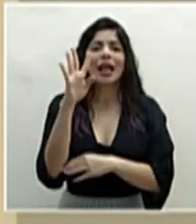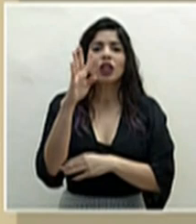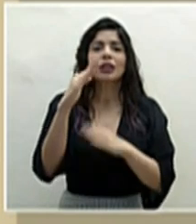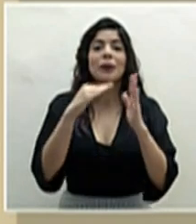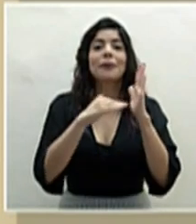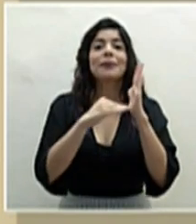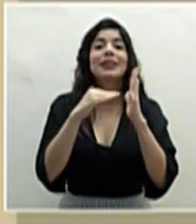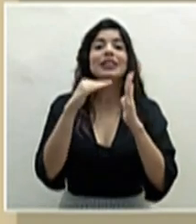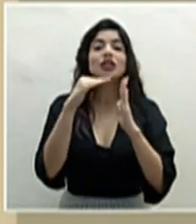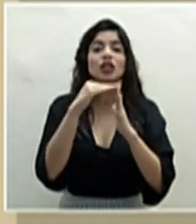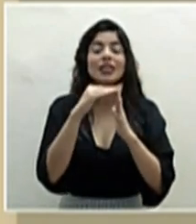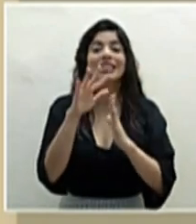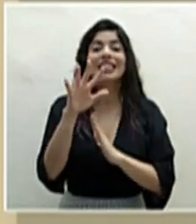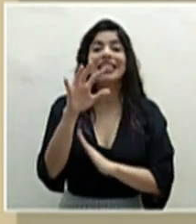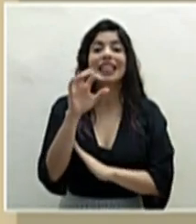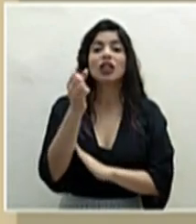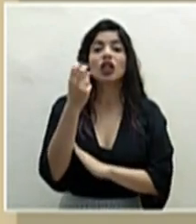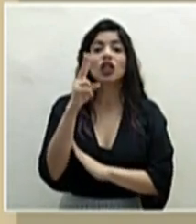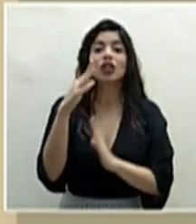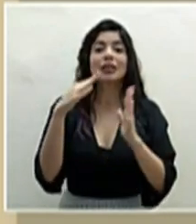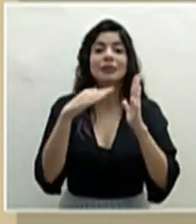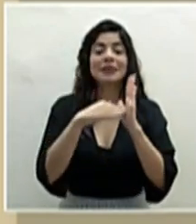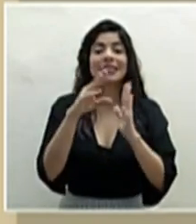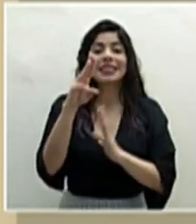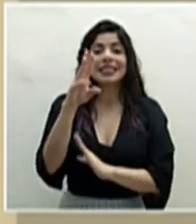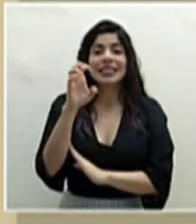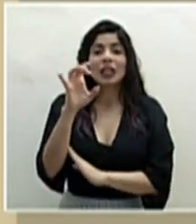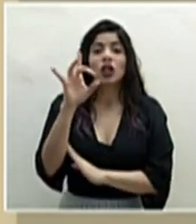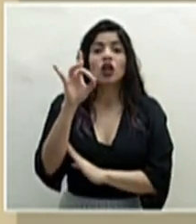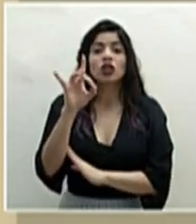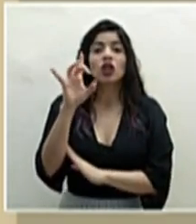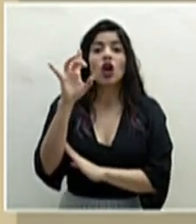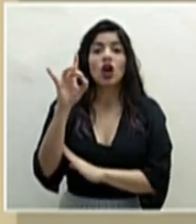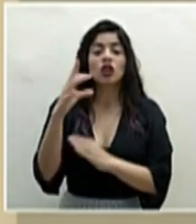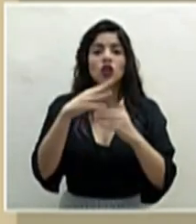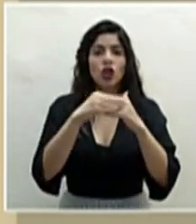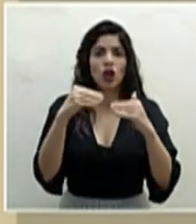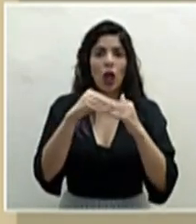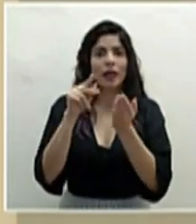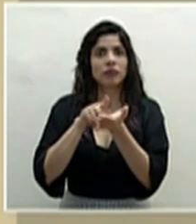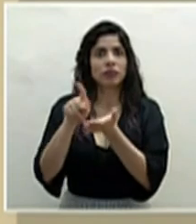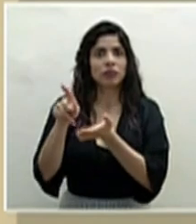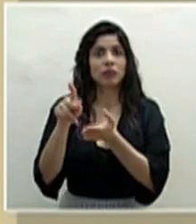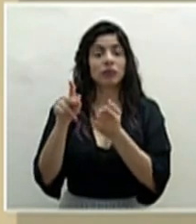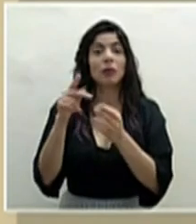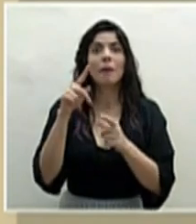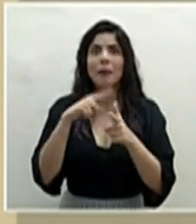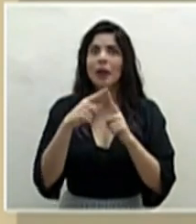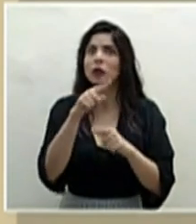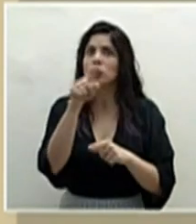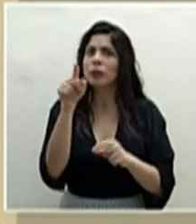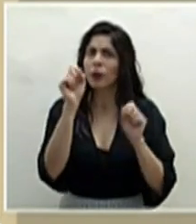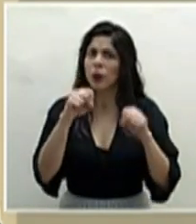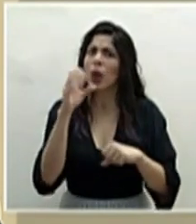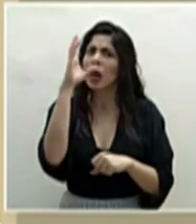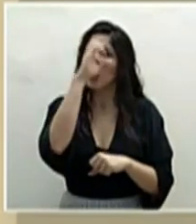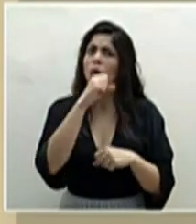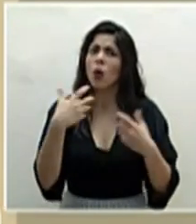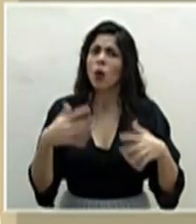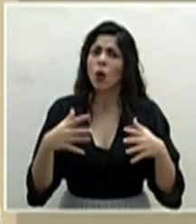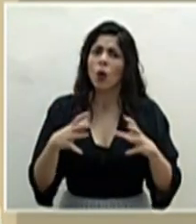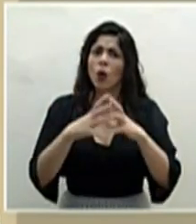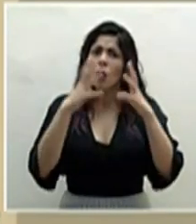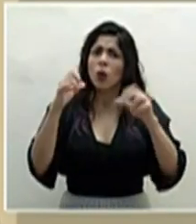.512.688 dólares, para que nos demos cuenta del enorme